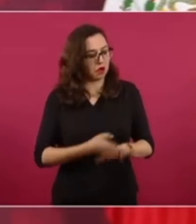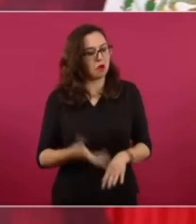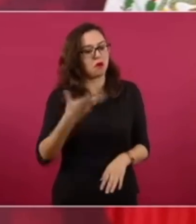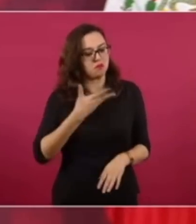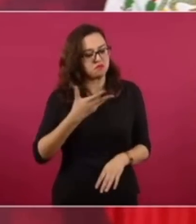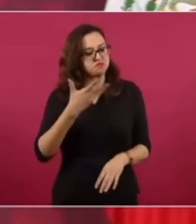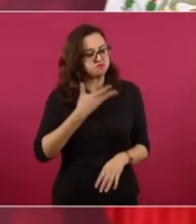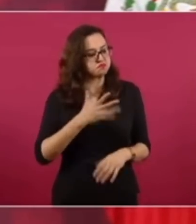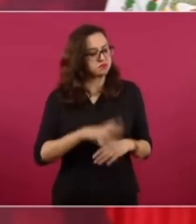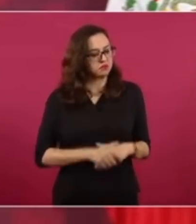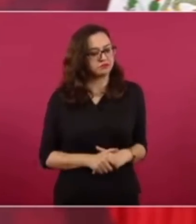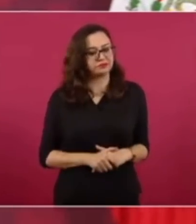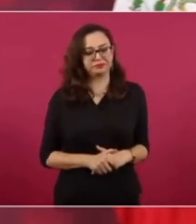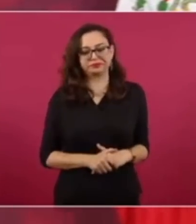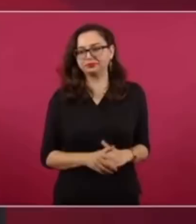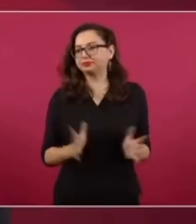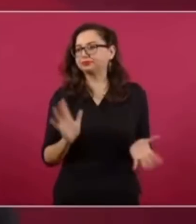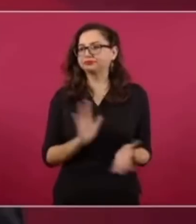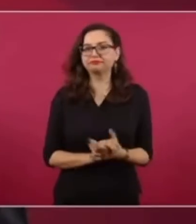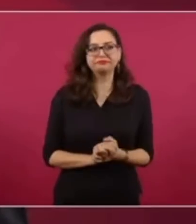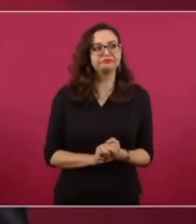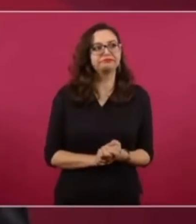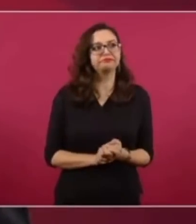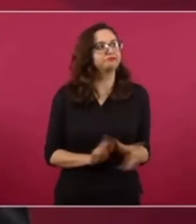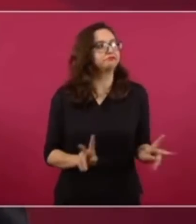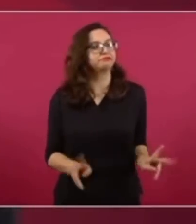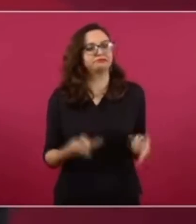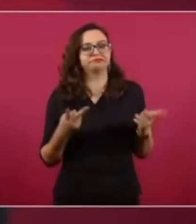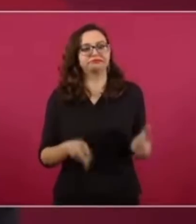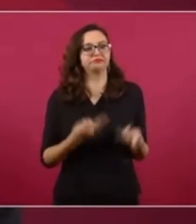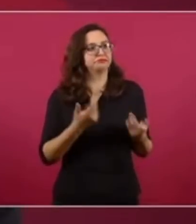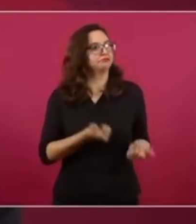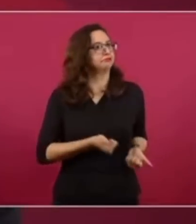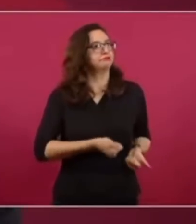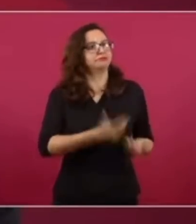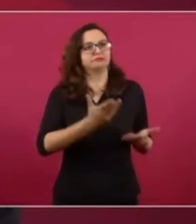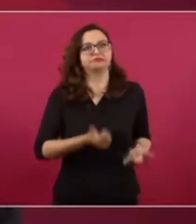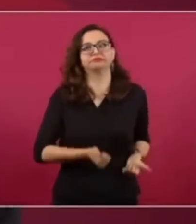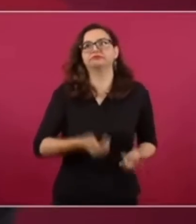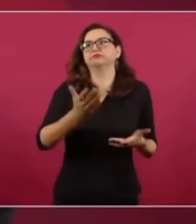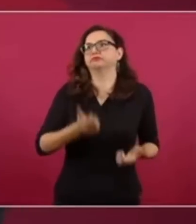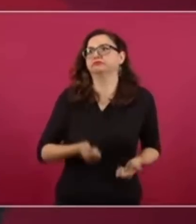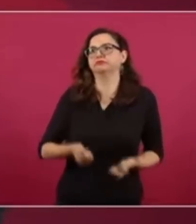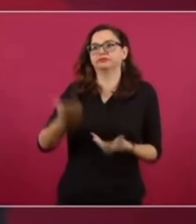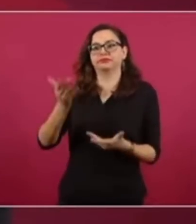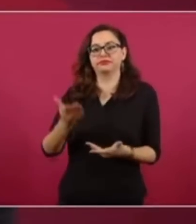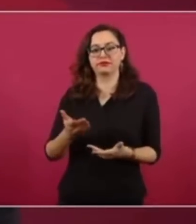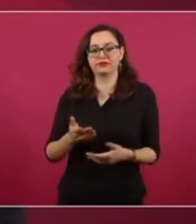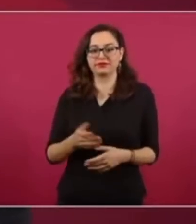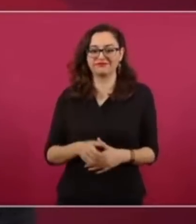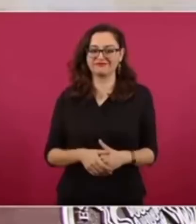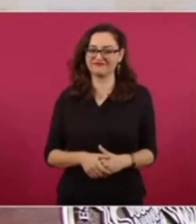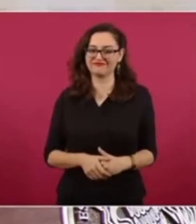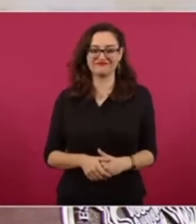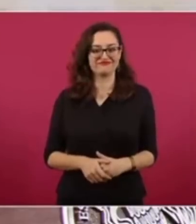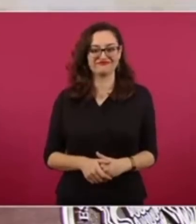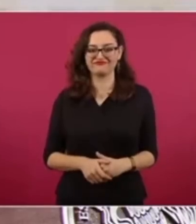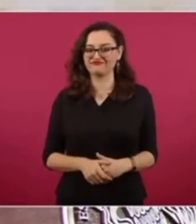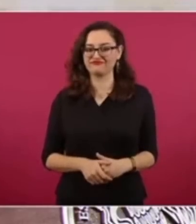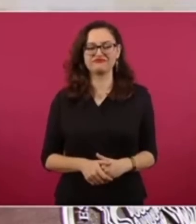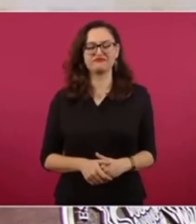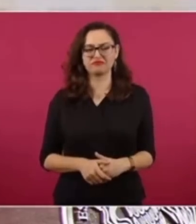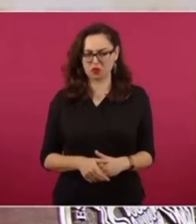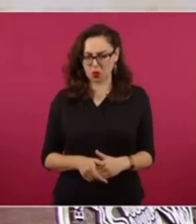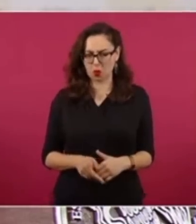y lo vendo a cualquiera. Sí, puede ser, pero la